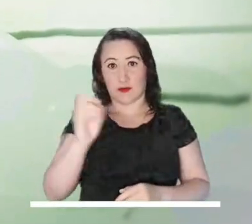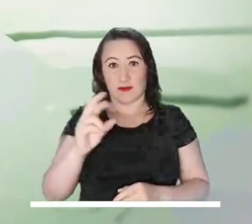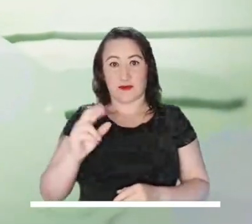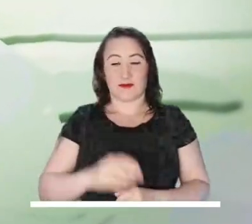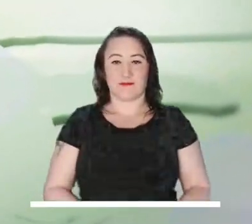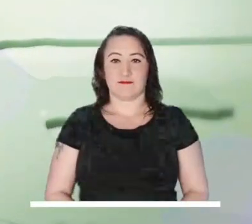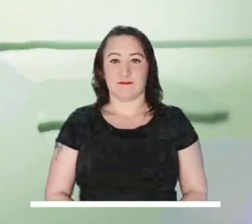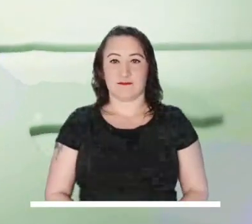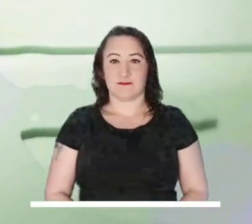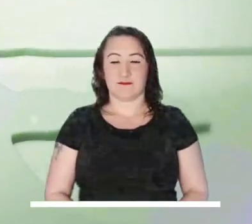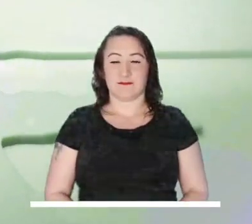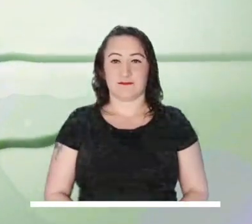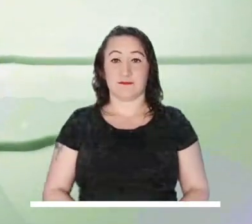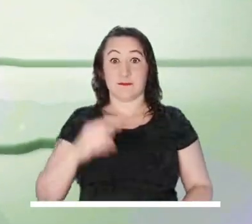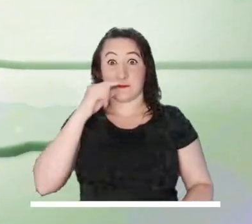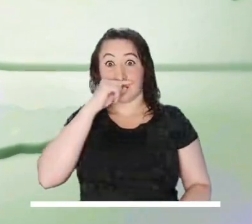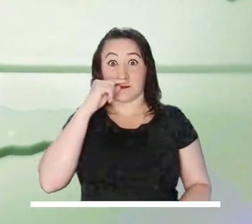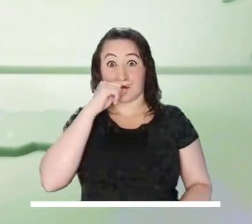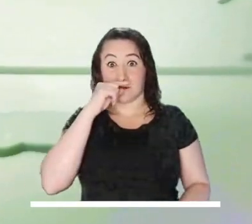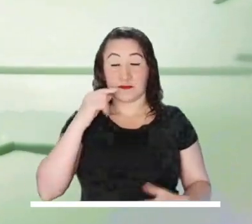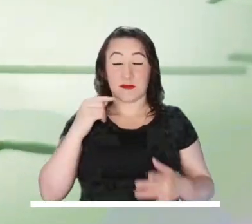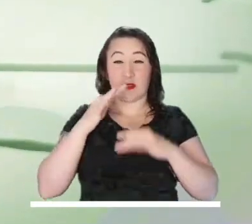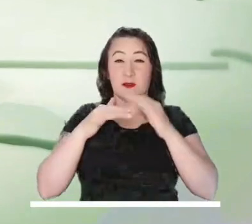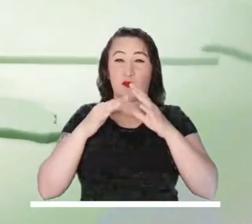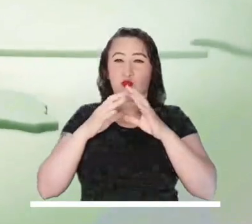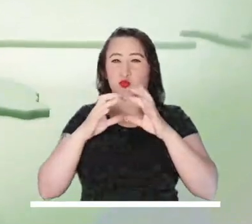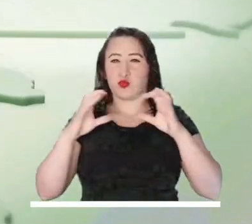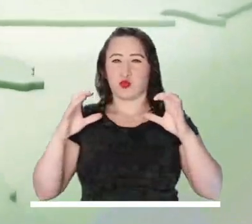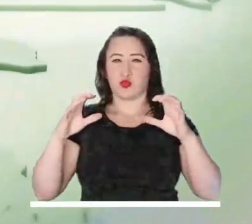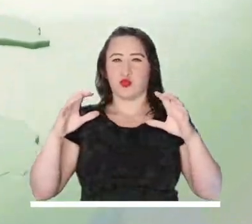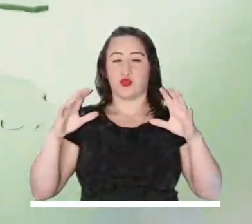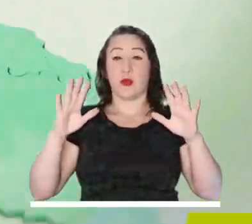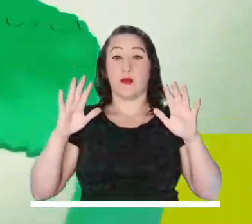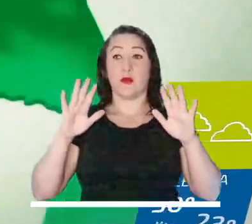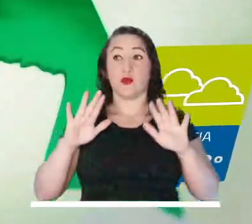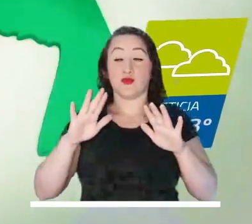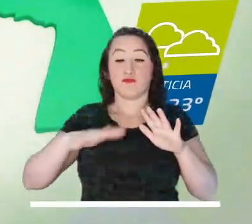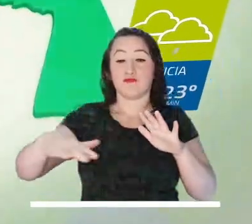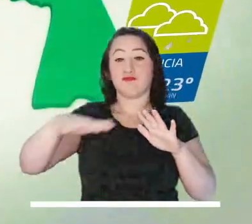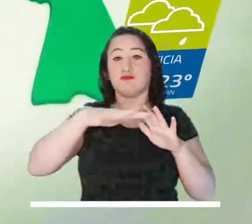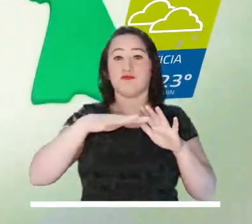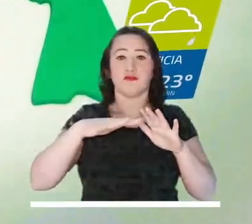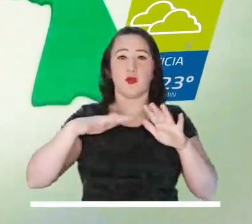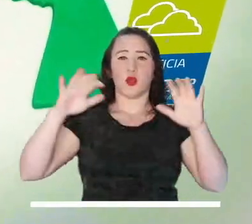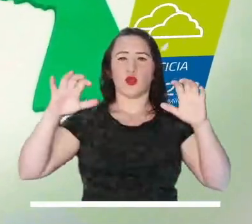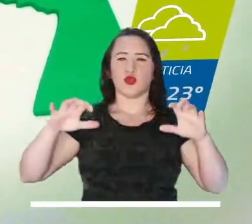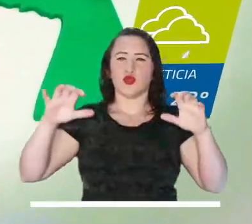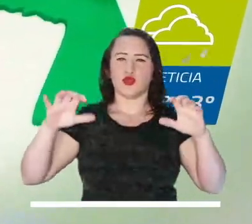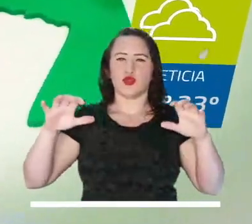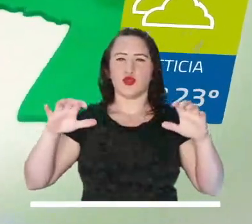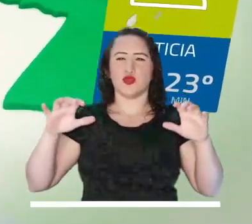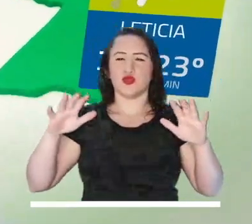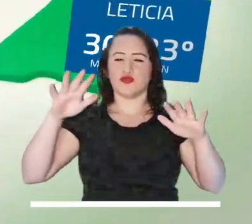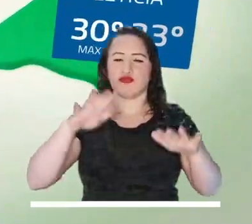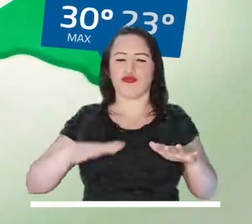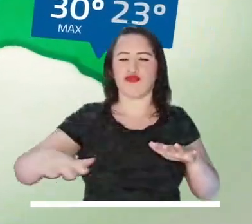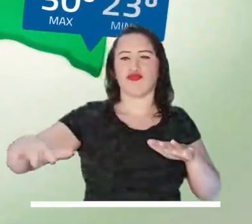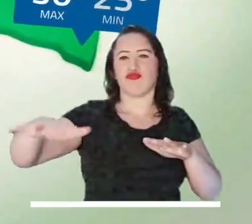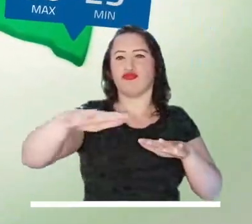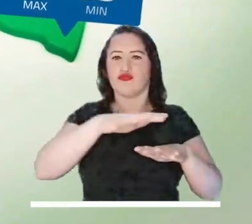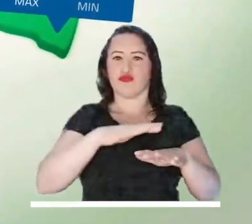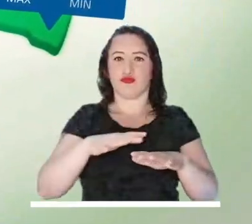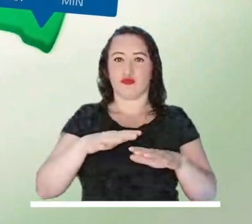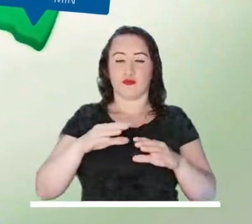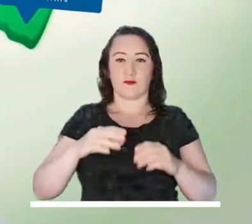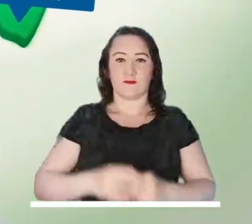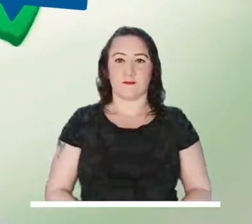lluvias en el nororiente de la región. La Amazonía espera un cielo entre semi nublado y encapotado. Por lo demás, se espera